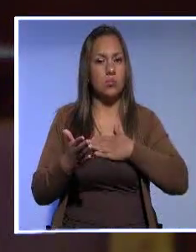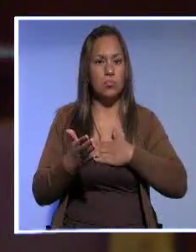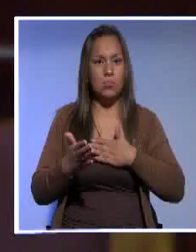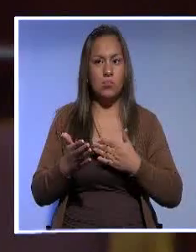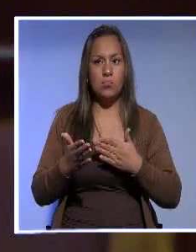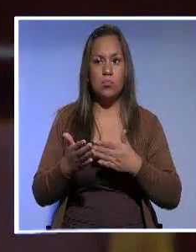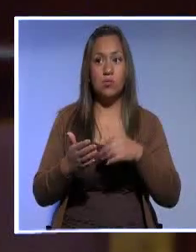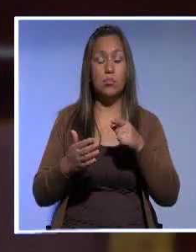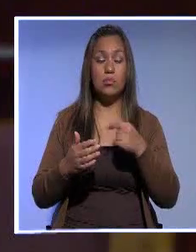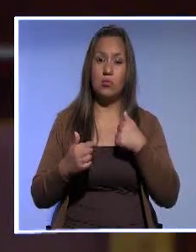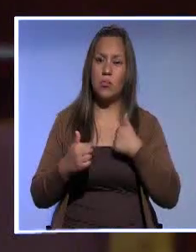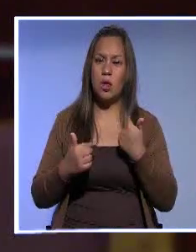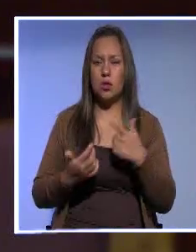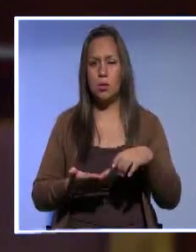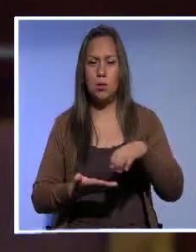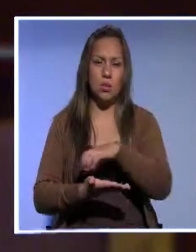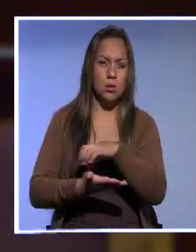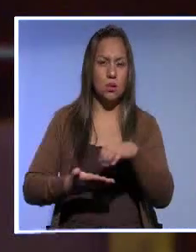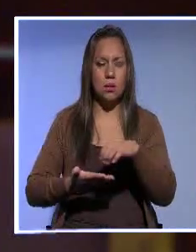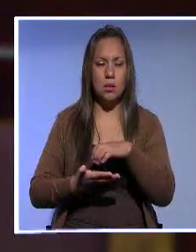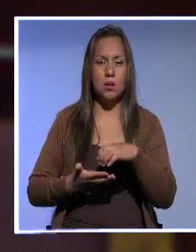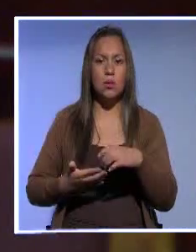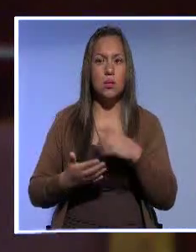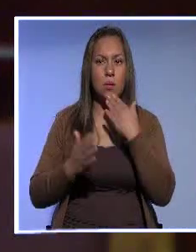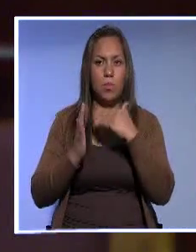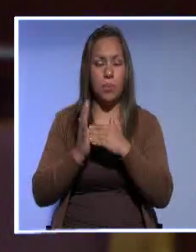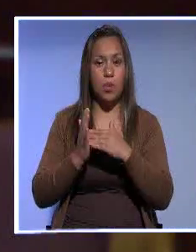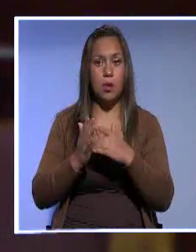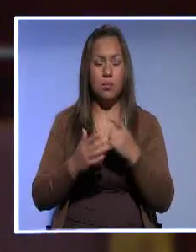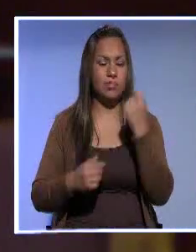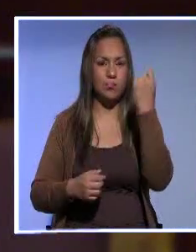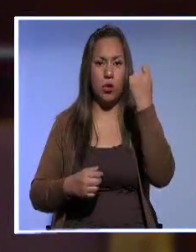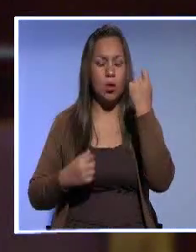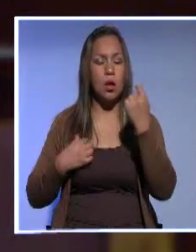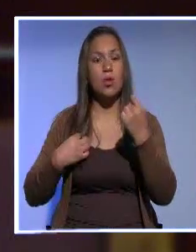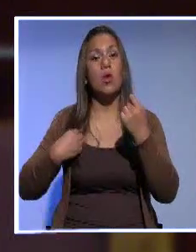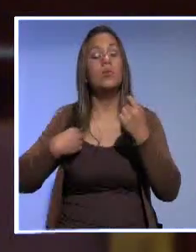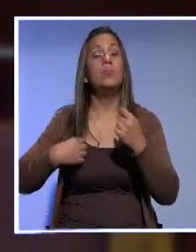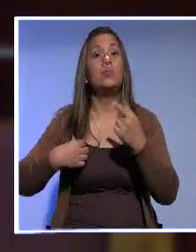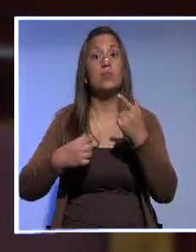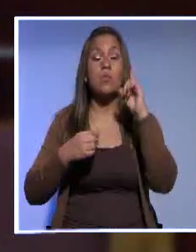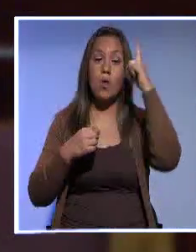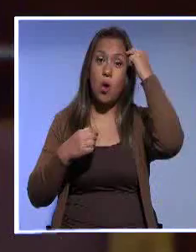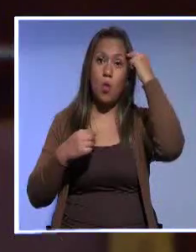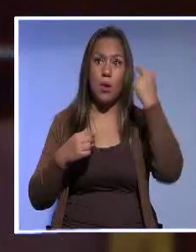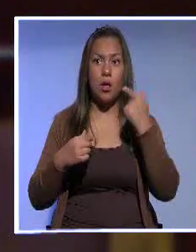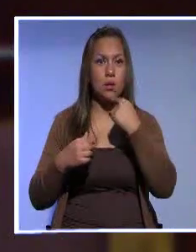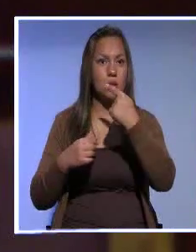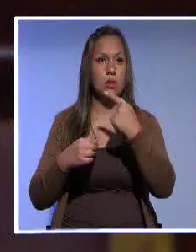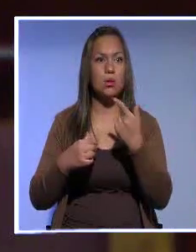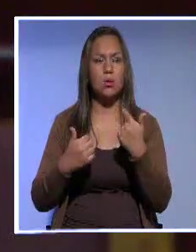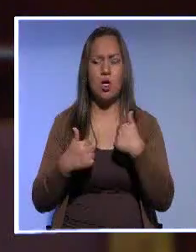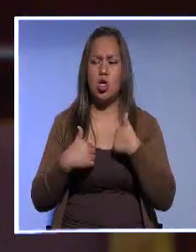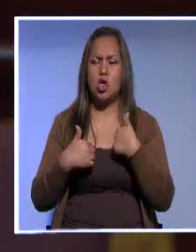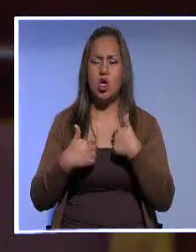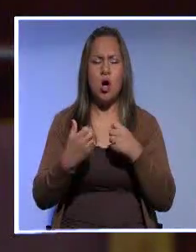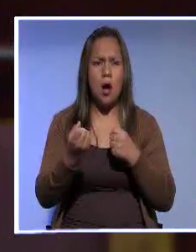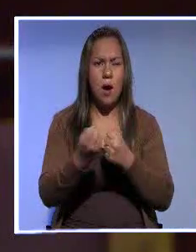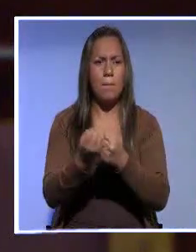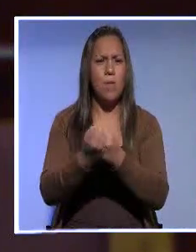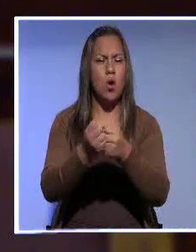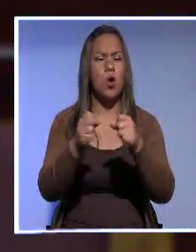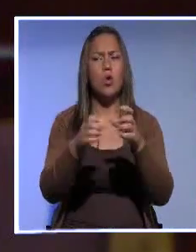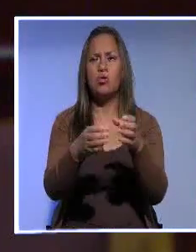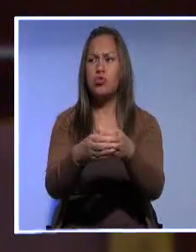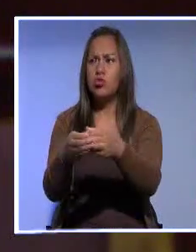y mi cuestionamiento, yo realmente no entiendo cómo un gobierno que se dijo del socialismo del siglo XXI, de la nueva